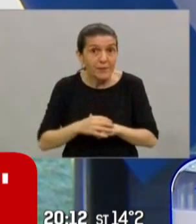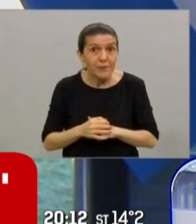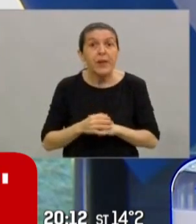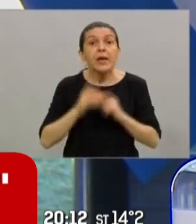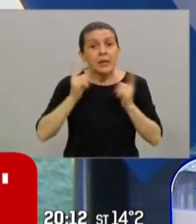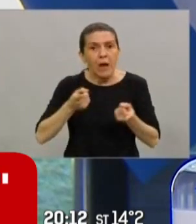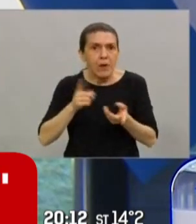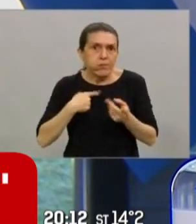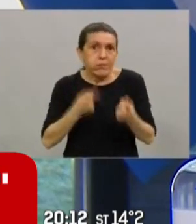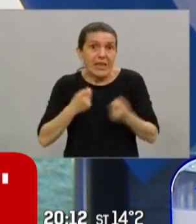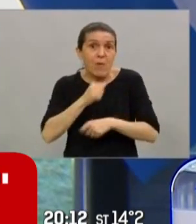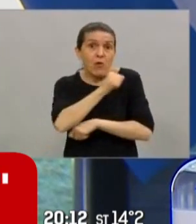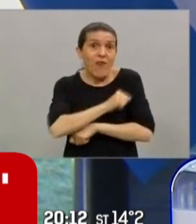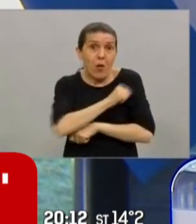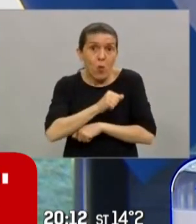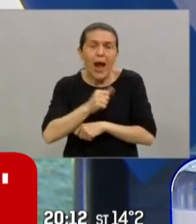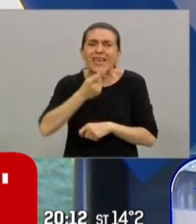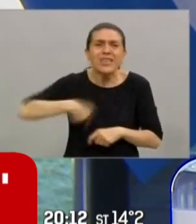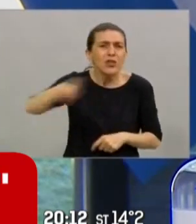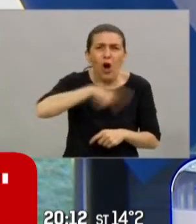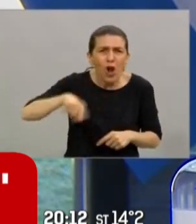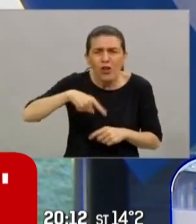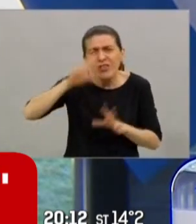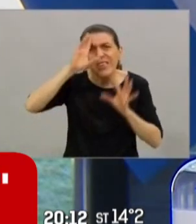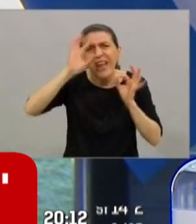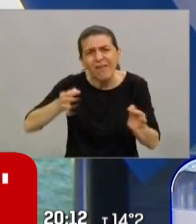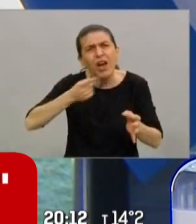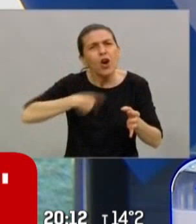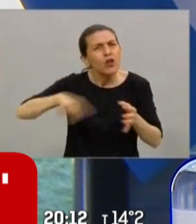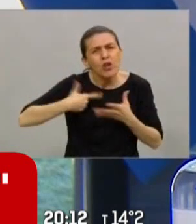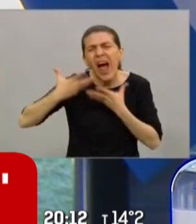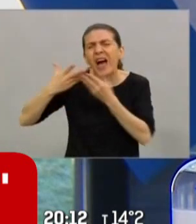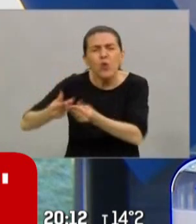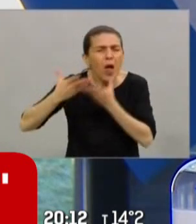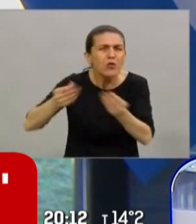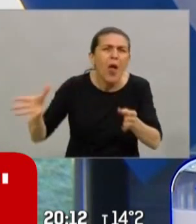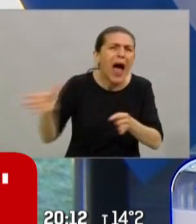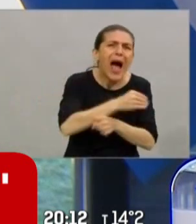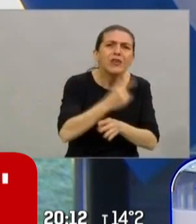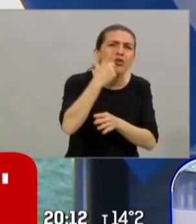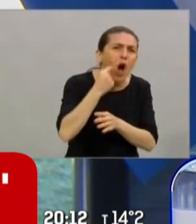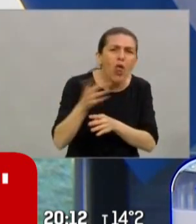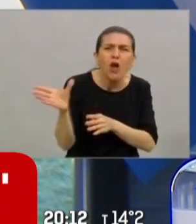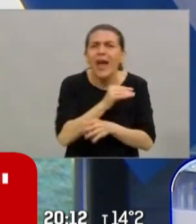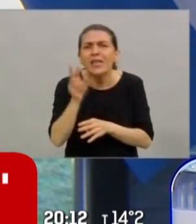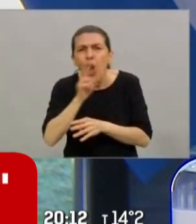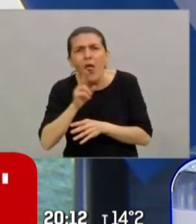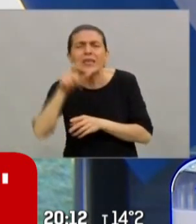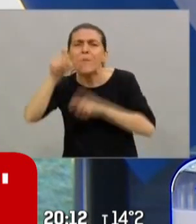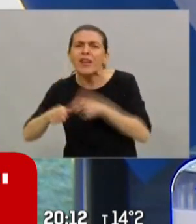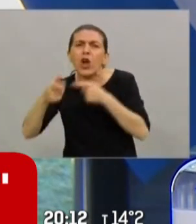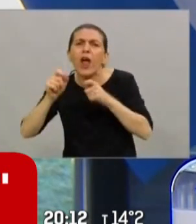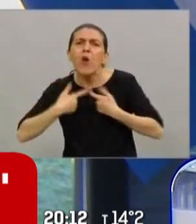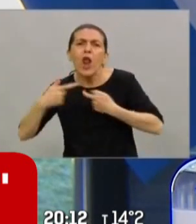nos hace falta y que todos sepan que vamos a estar ayudando a todos y a todas. A los comerciantes,